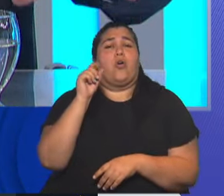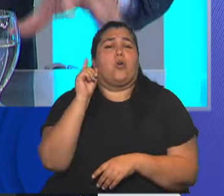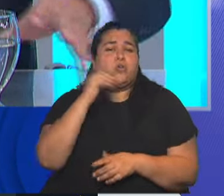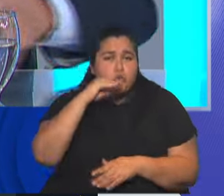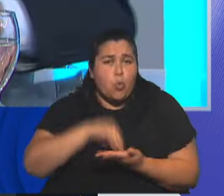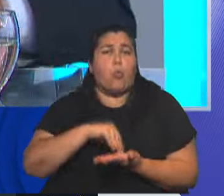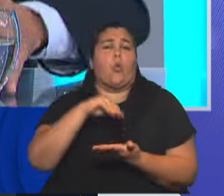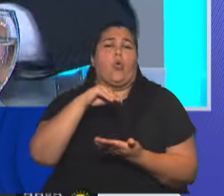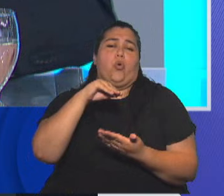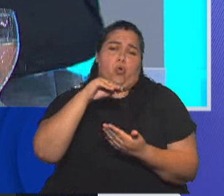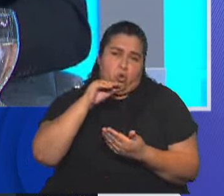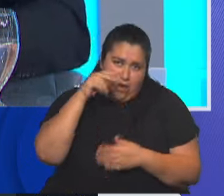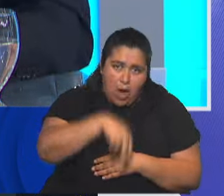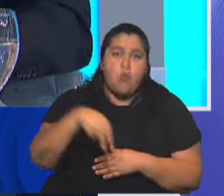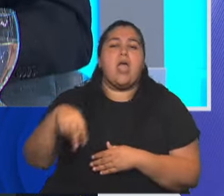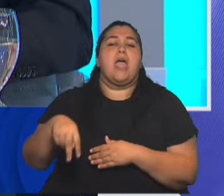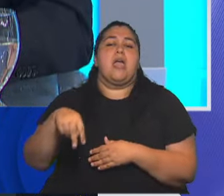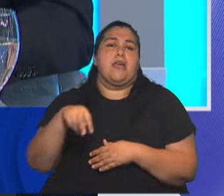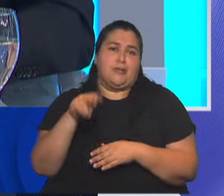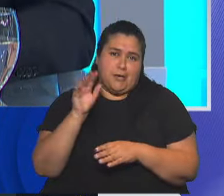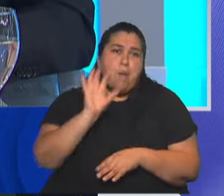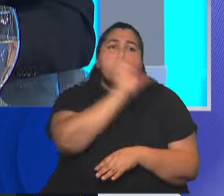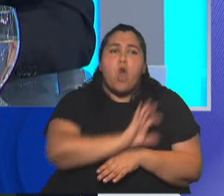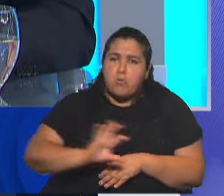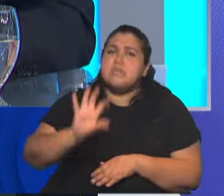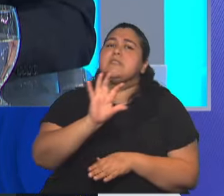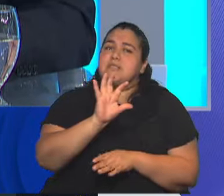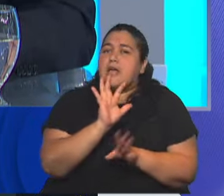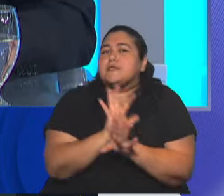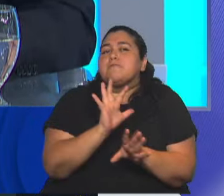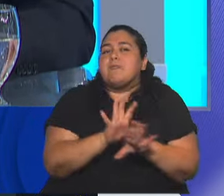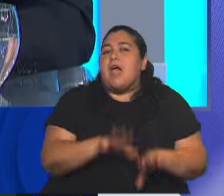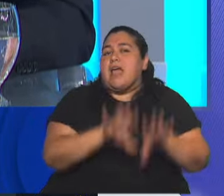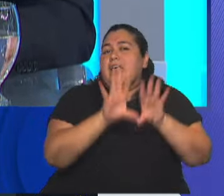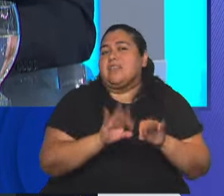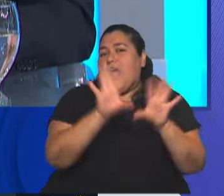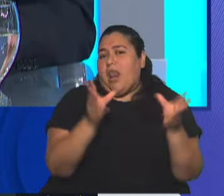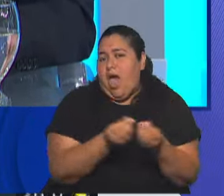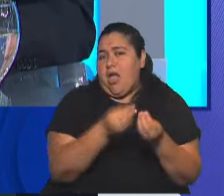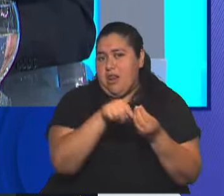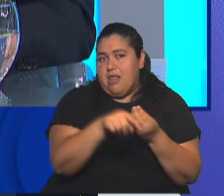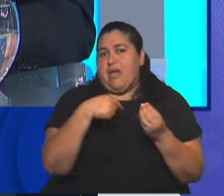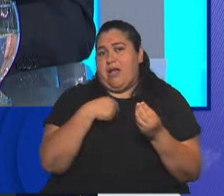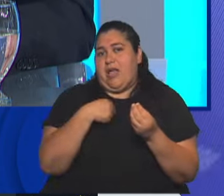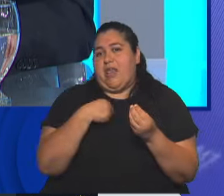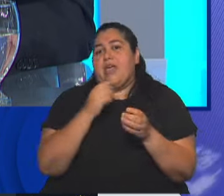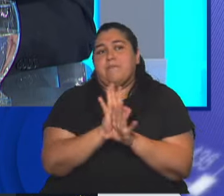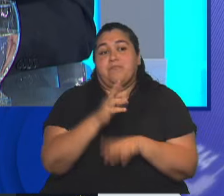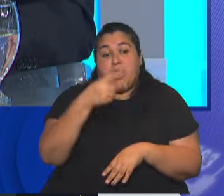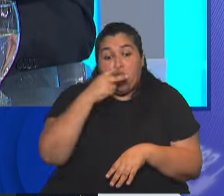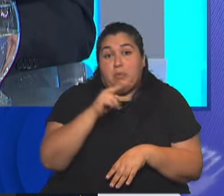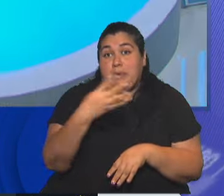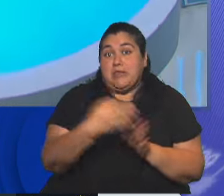Chubut, Neuquén, un amplio abanico integral. Tratar de lograr en este 2024